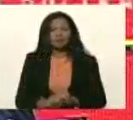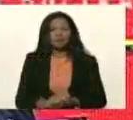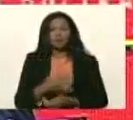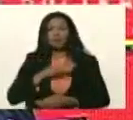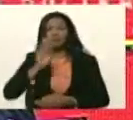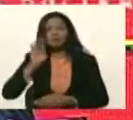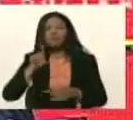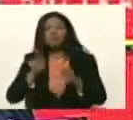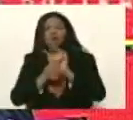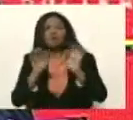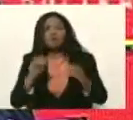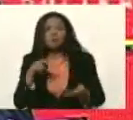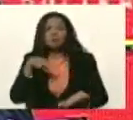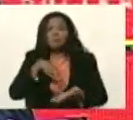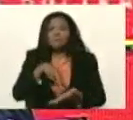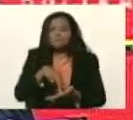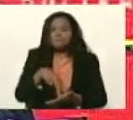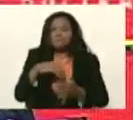país de pie